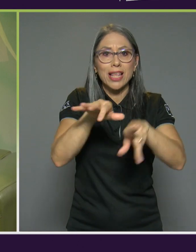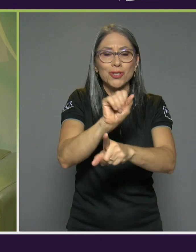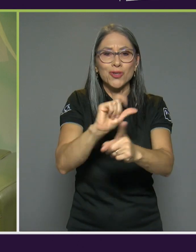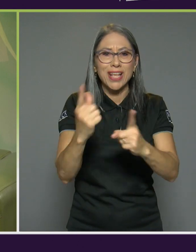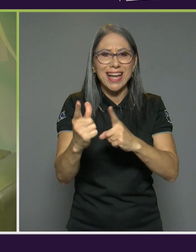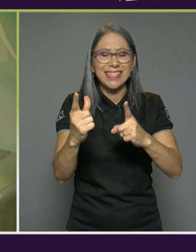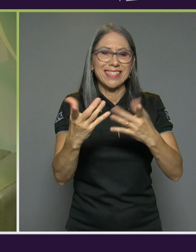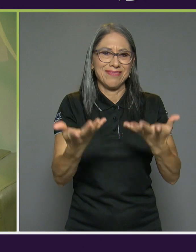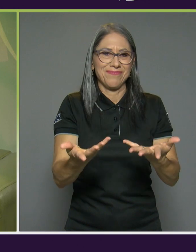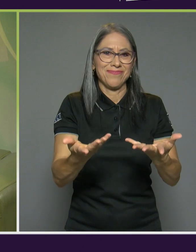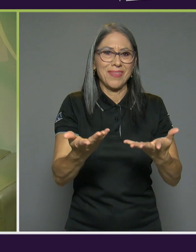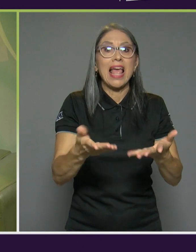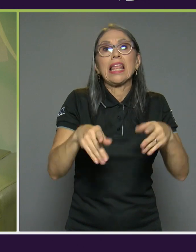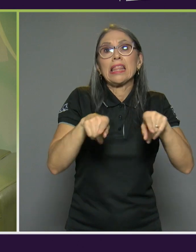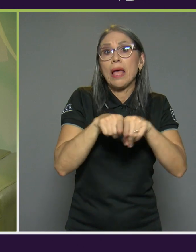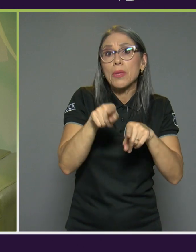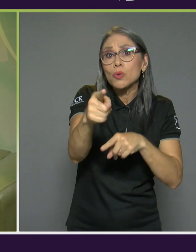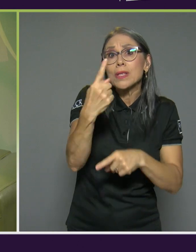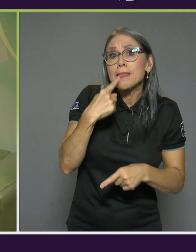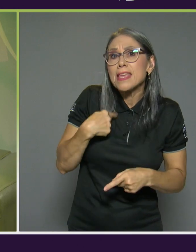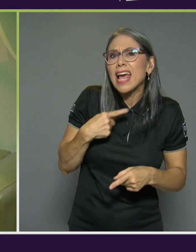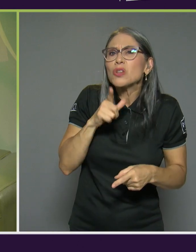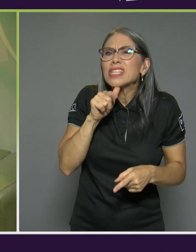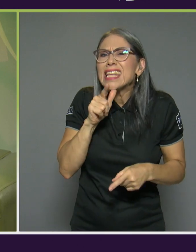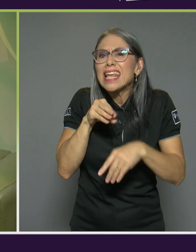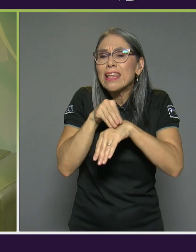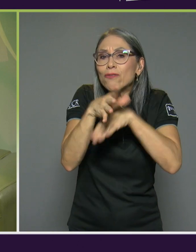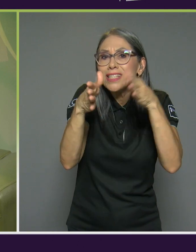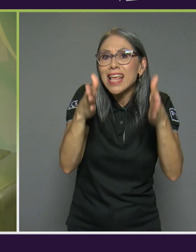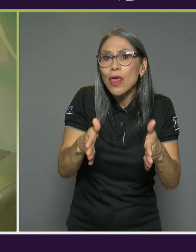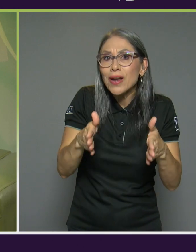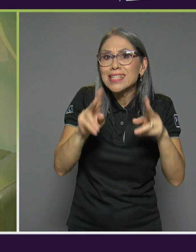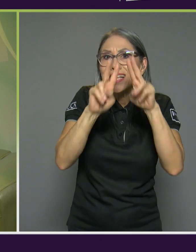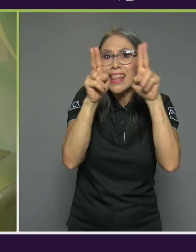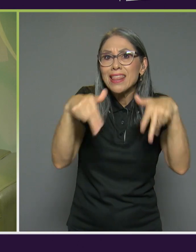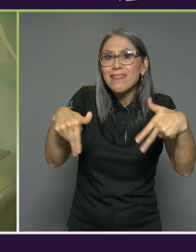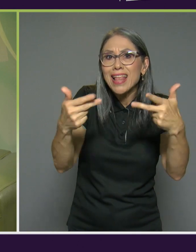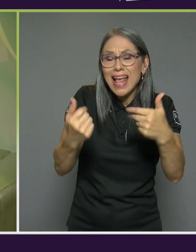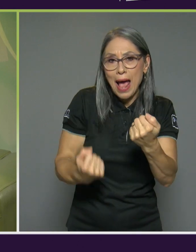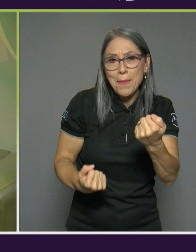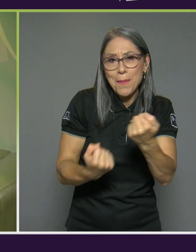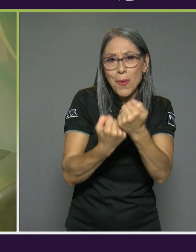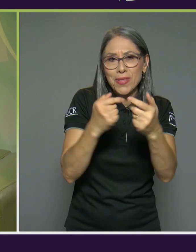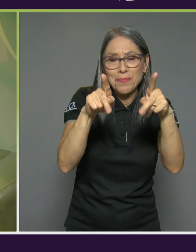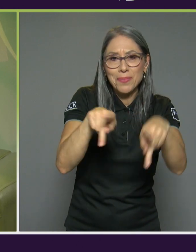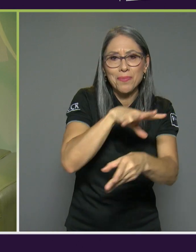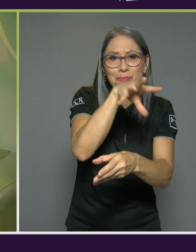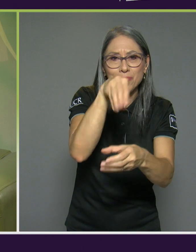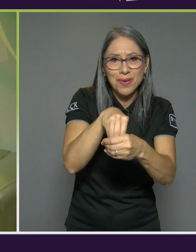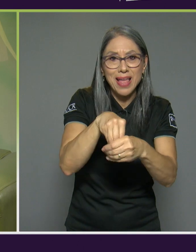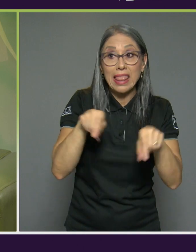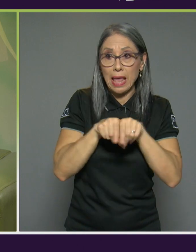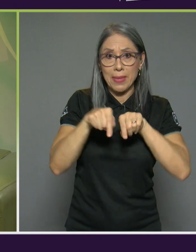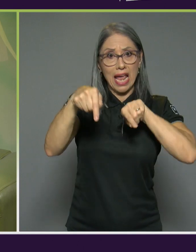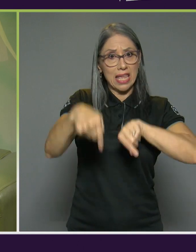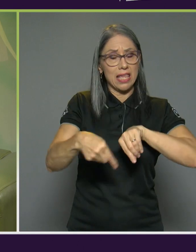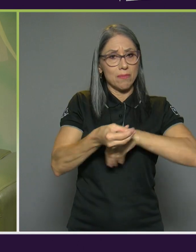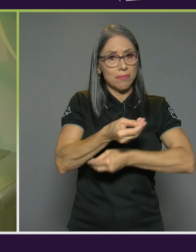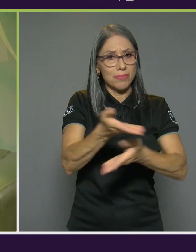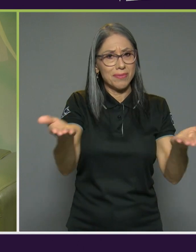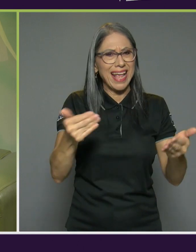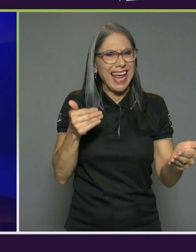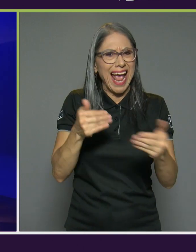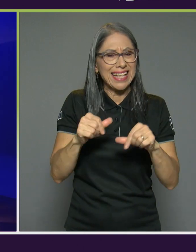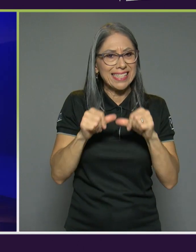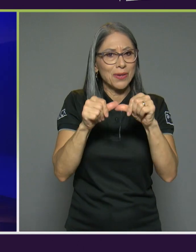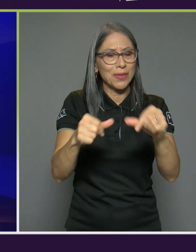cuentas de personas influenciadoras digitales que se apuntan a la inclusión para divulgar sus contenidos también aquí en el programa ya casi volveremos